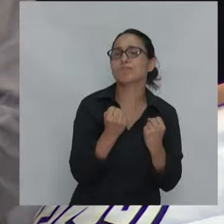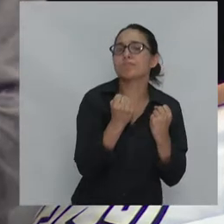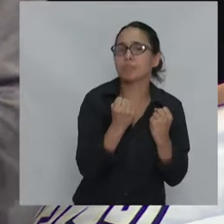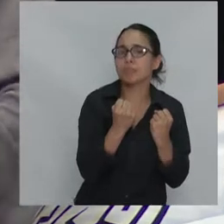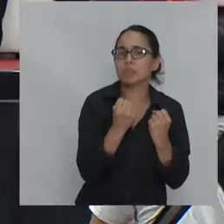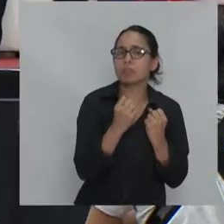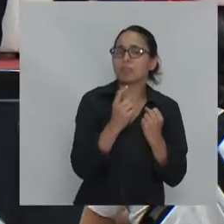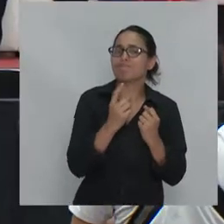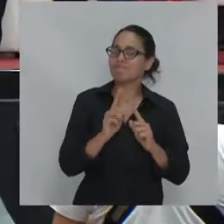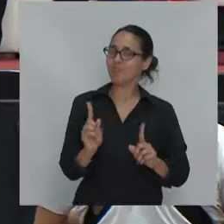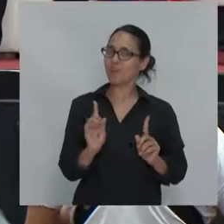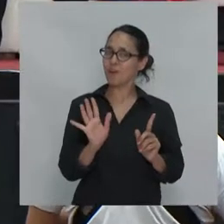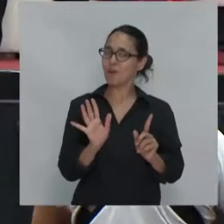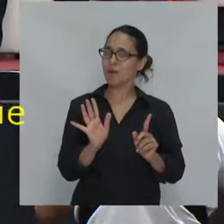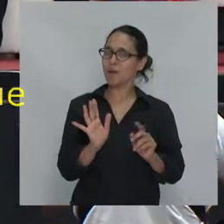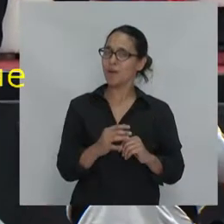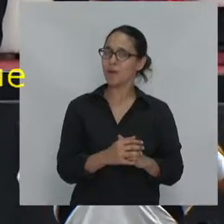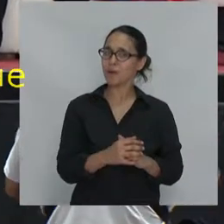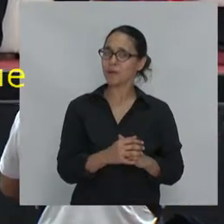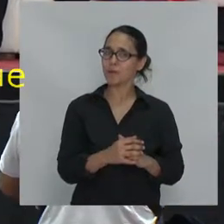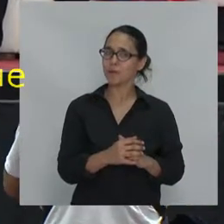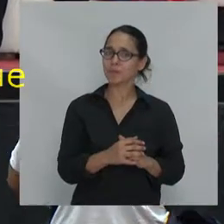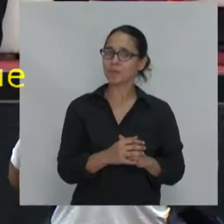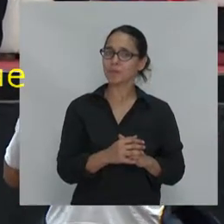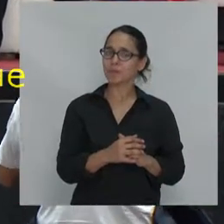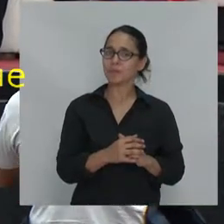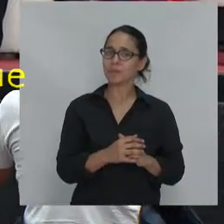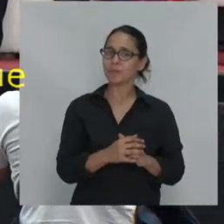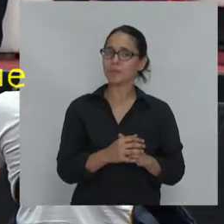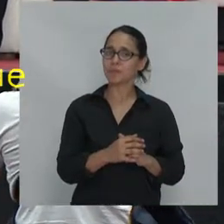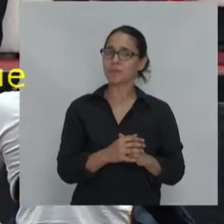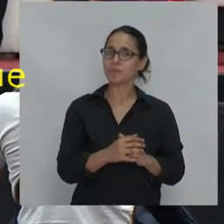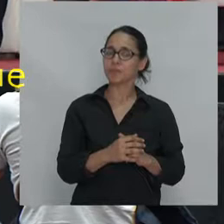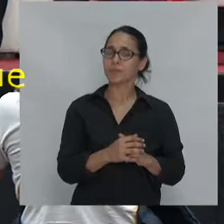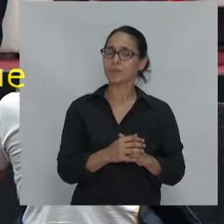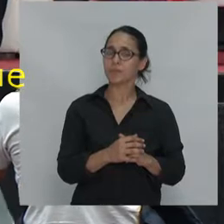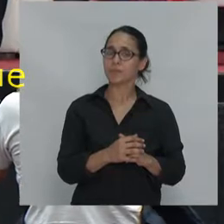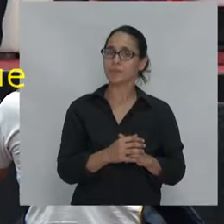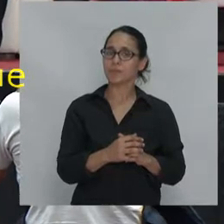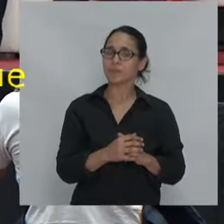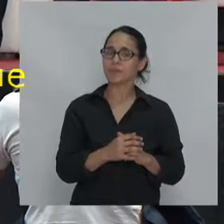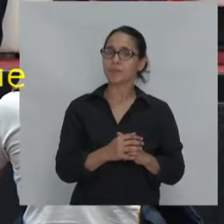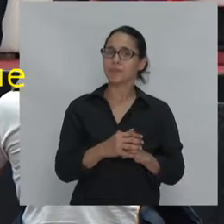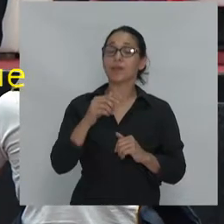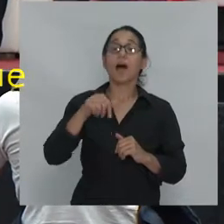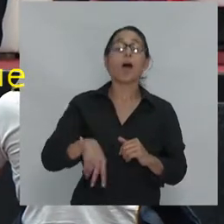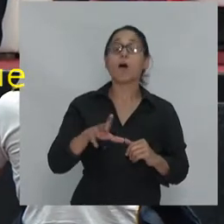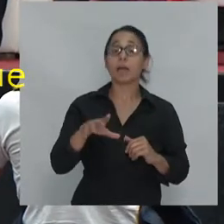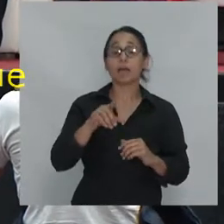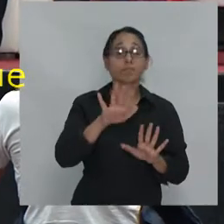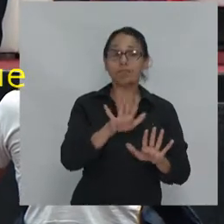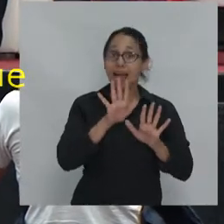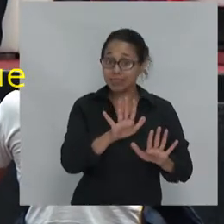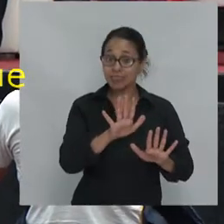es también un mundo que sorpresamente abre nuevos espacios